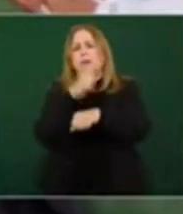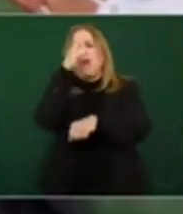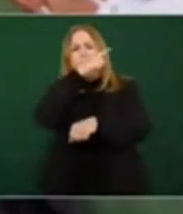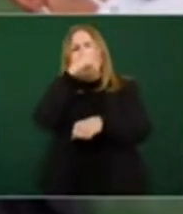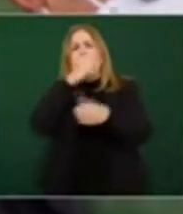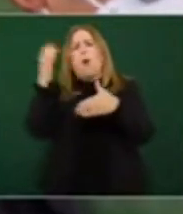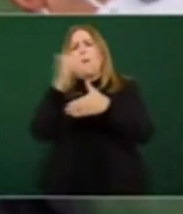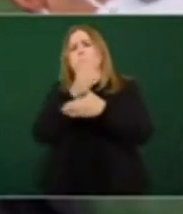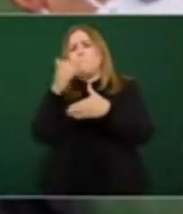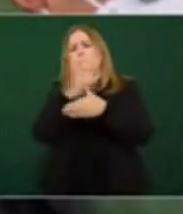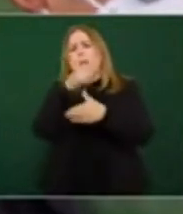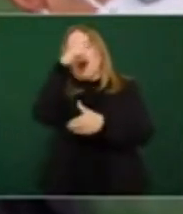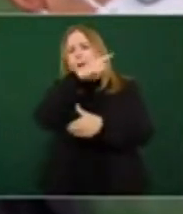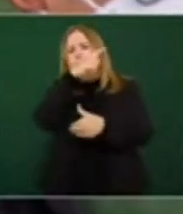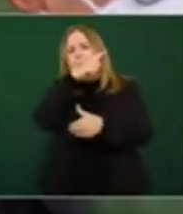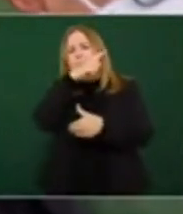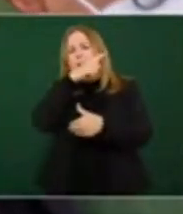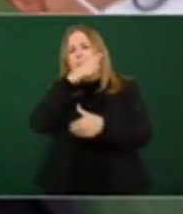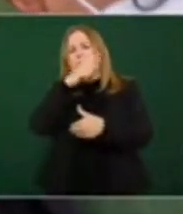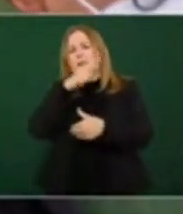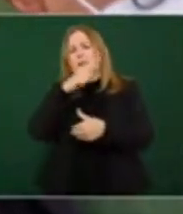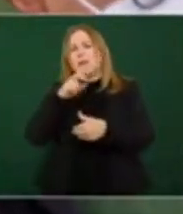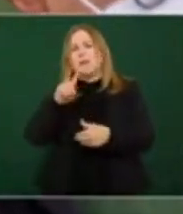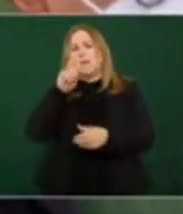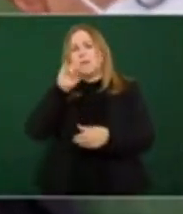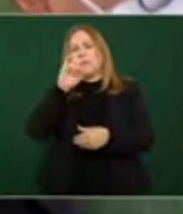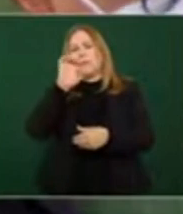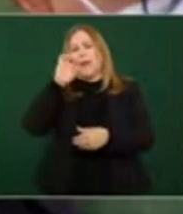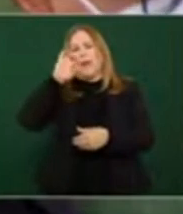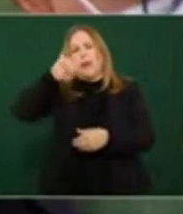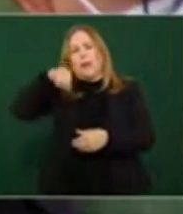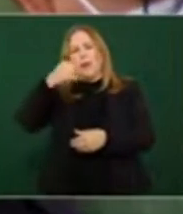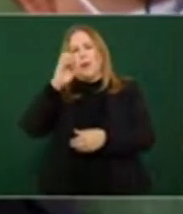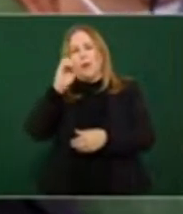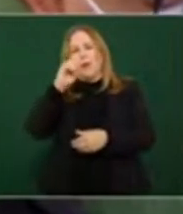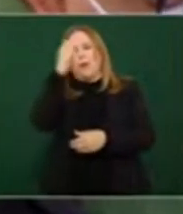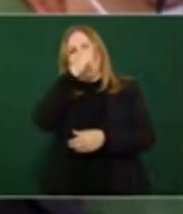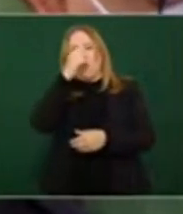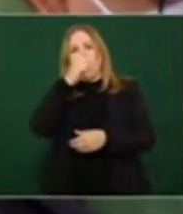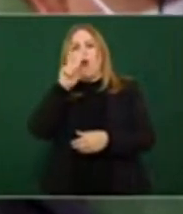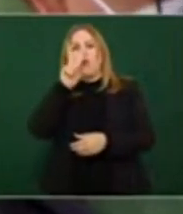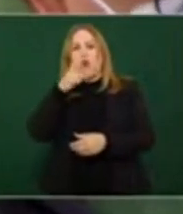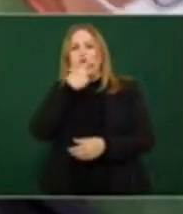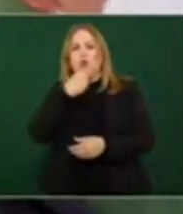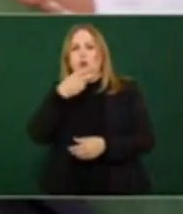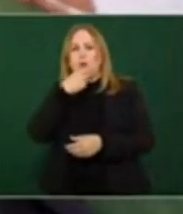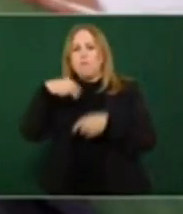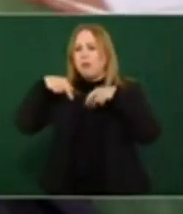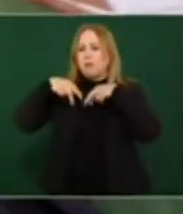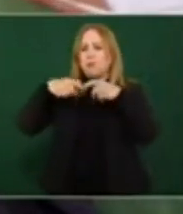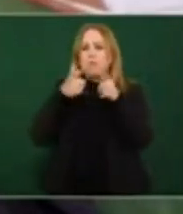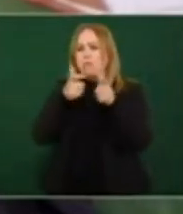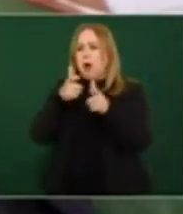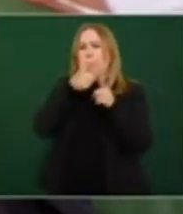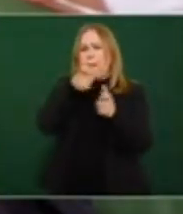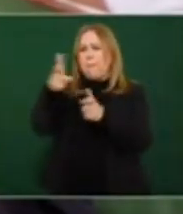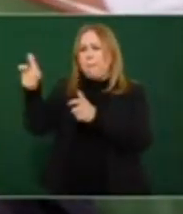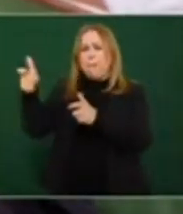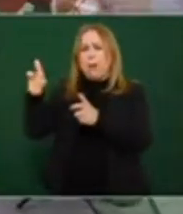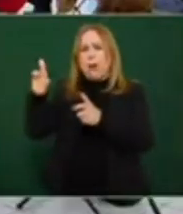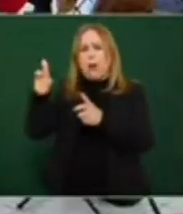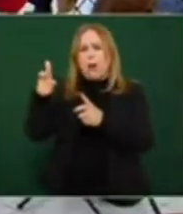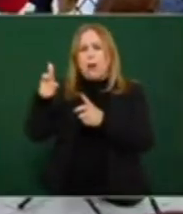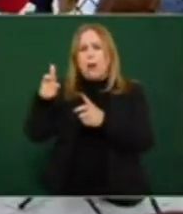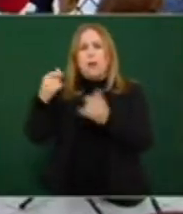los incendios, fue como dos días antes, una balacera ingresando dos hombres armados, disparan contra diez personas, hay siete heridos.